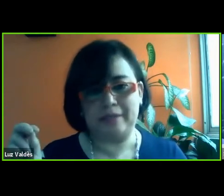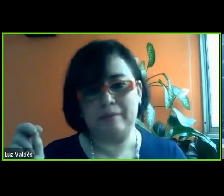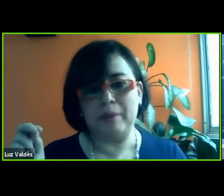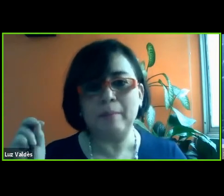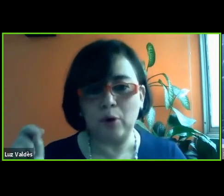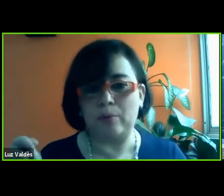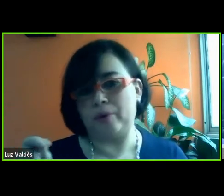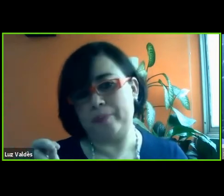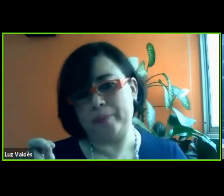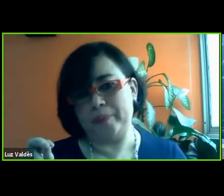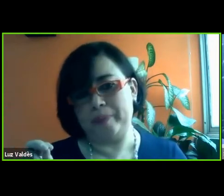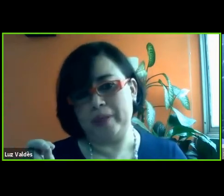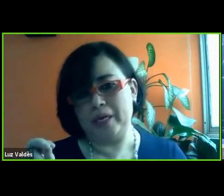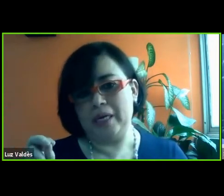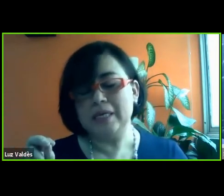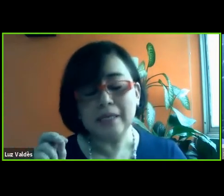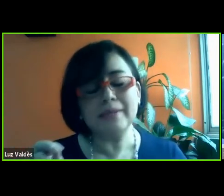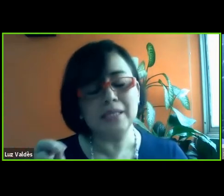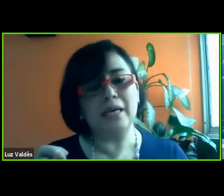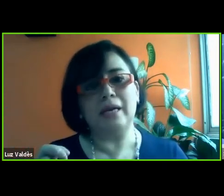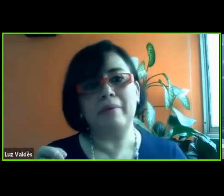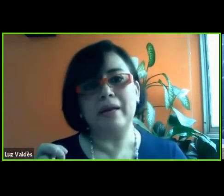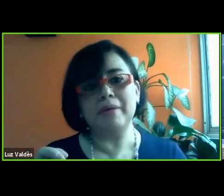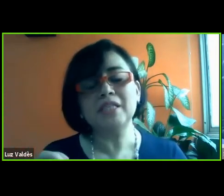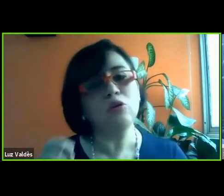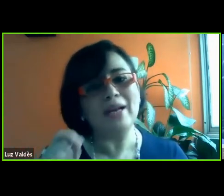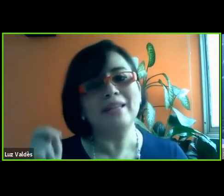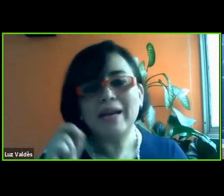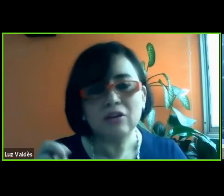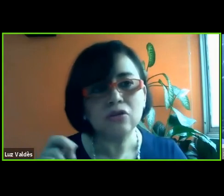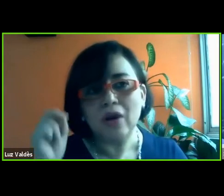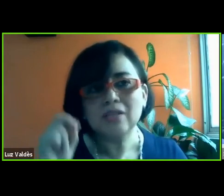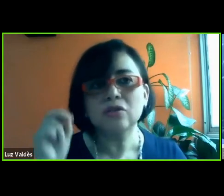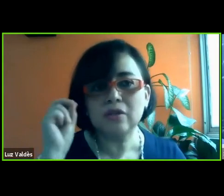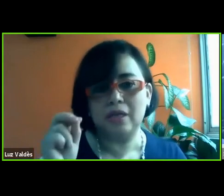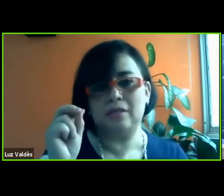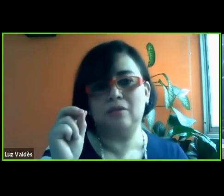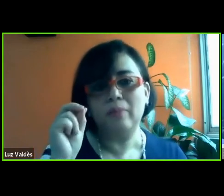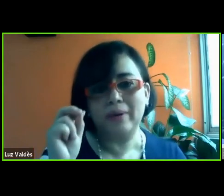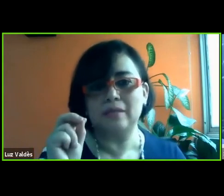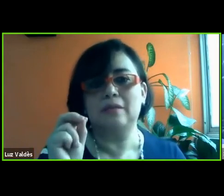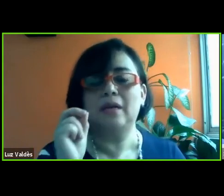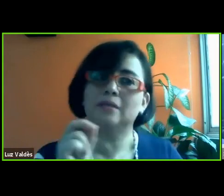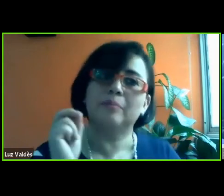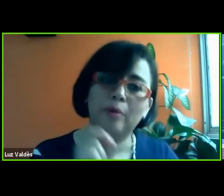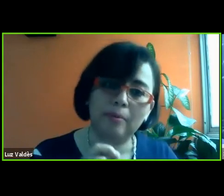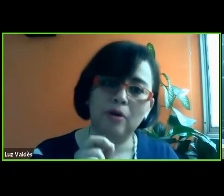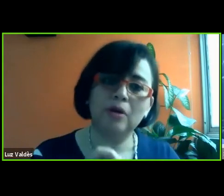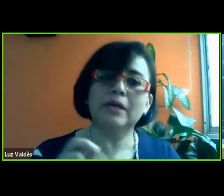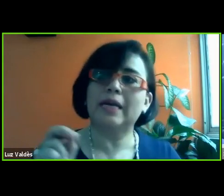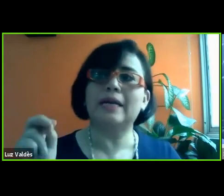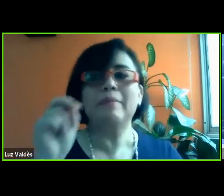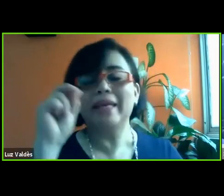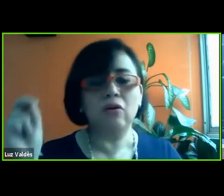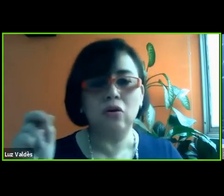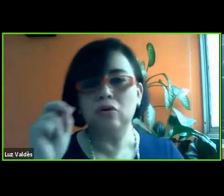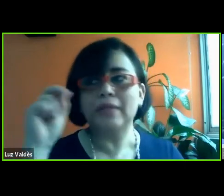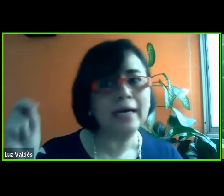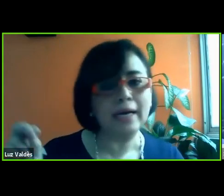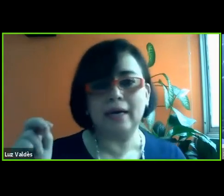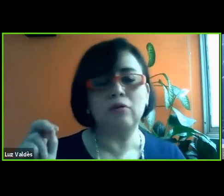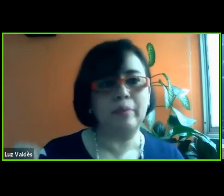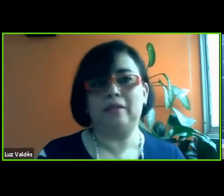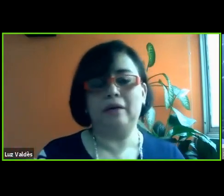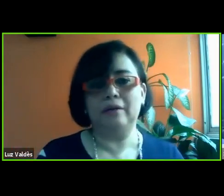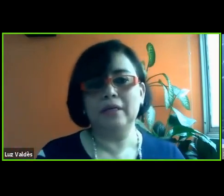de leche en polvo. Y sabes qué, que para mí es igual de valioso esos tres sobres de leche en polvo que el que me llegó con